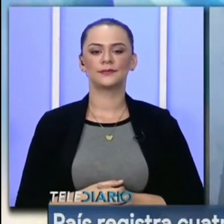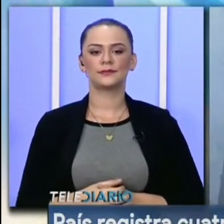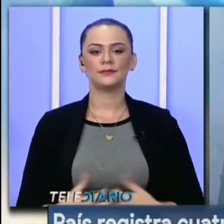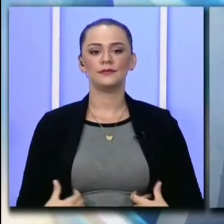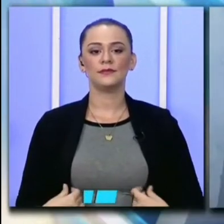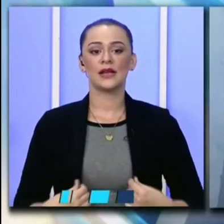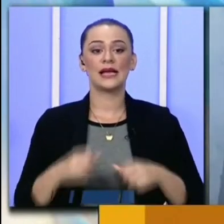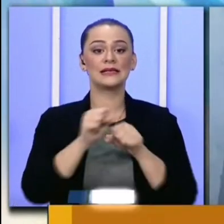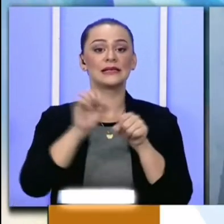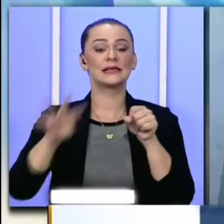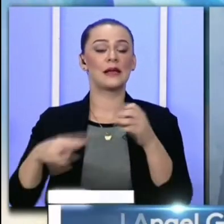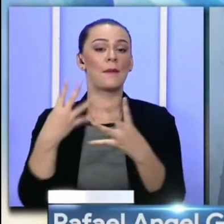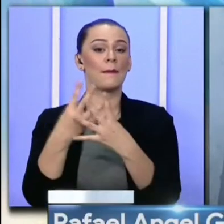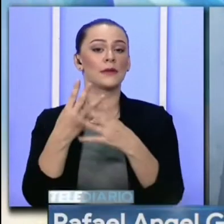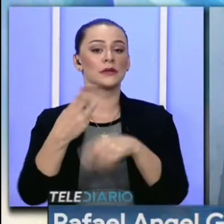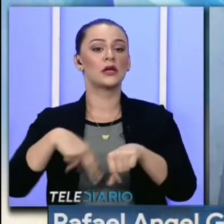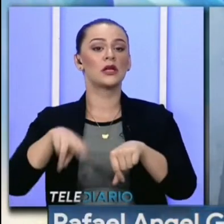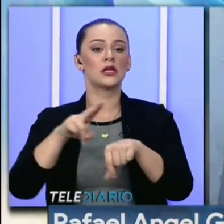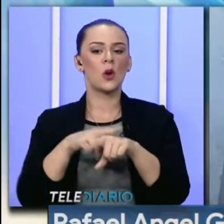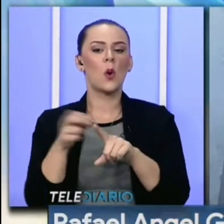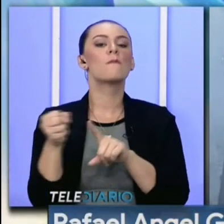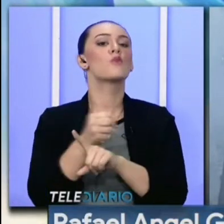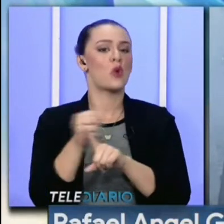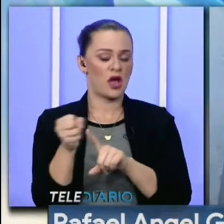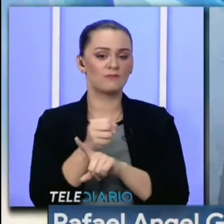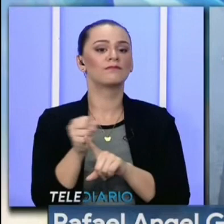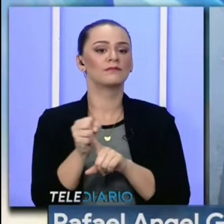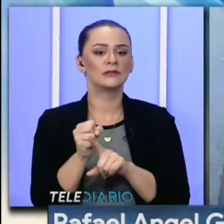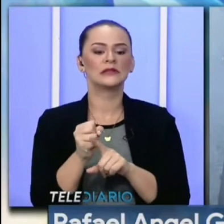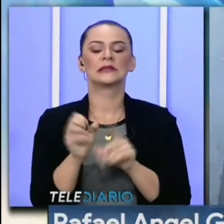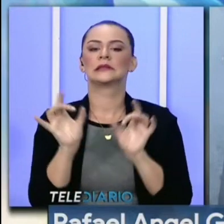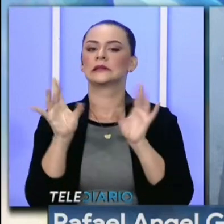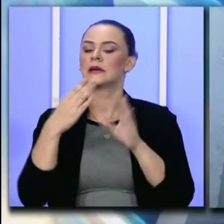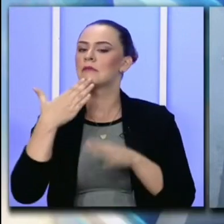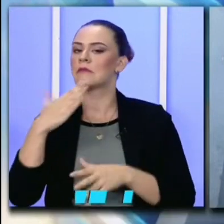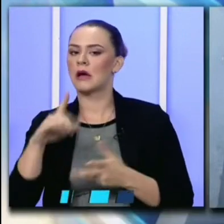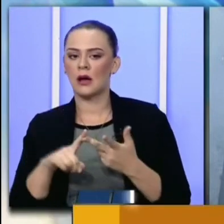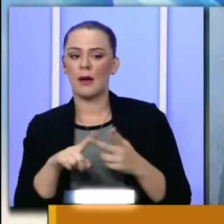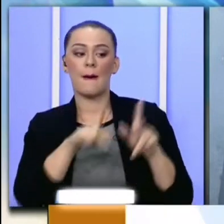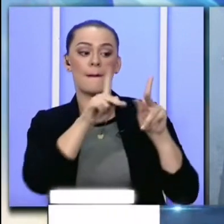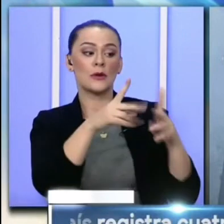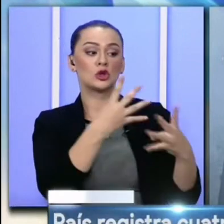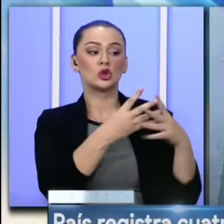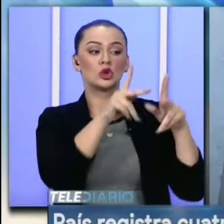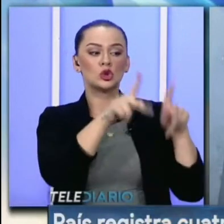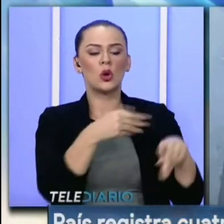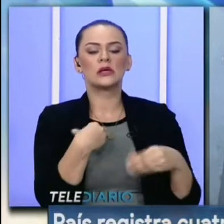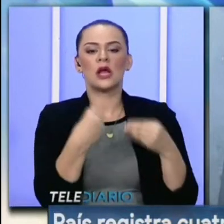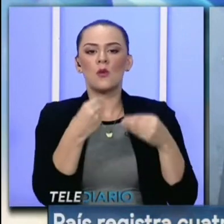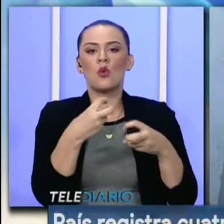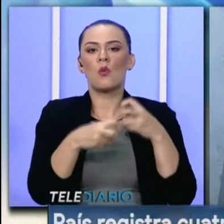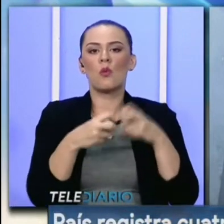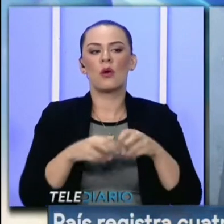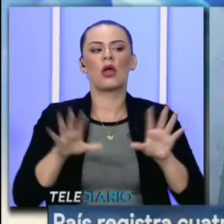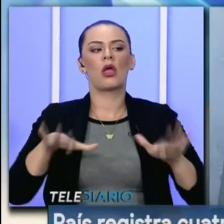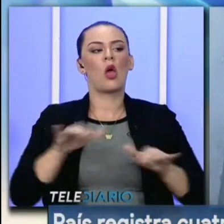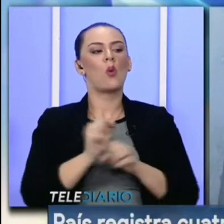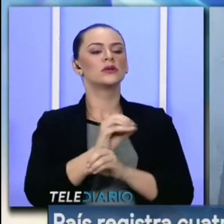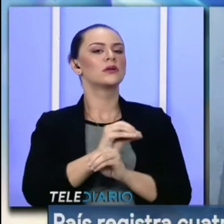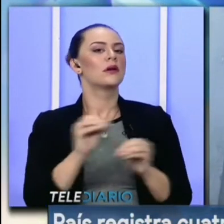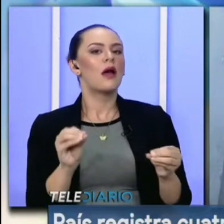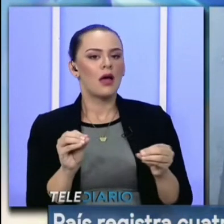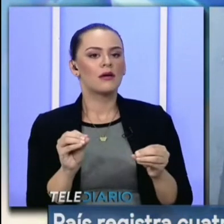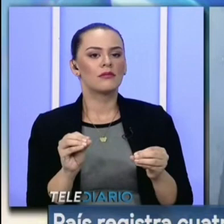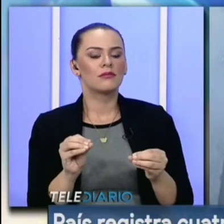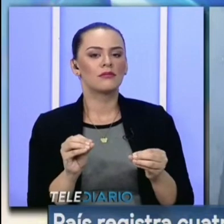El sistema penitenciario nacional es violento, es decadente, el privado de libertad tiene muchos momentos de ocio, eso